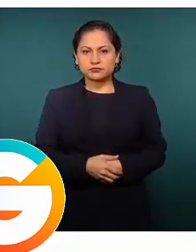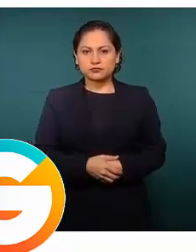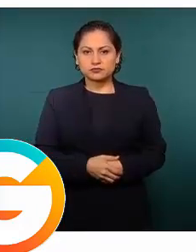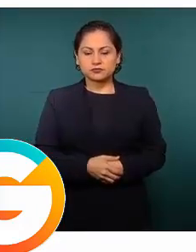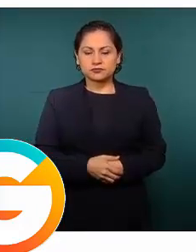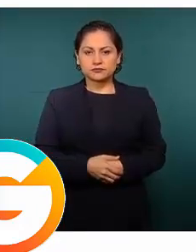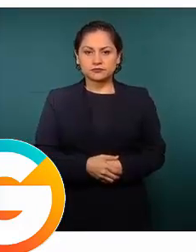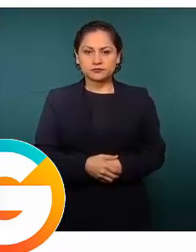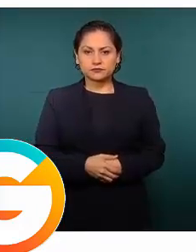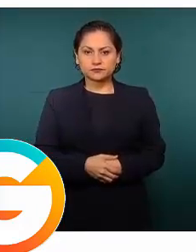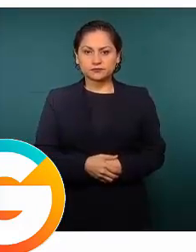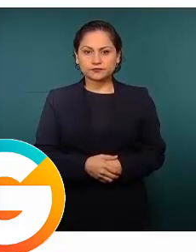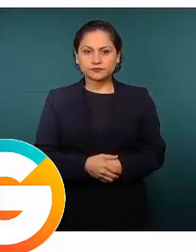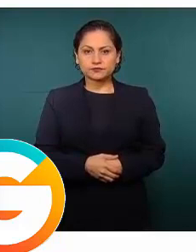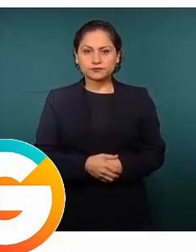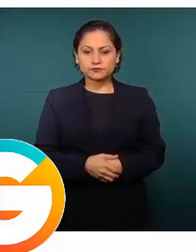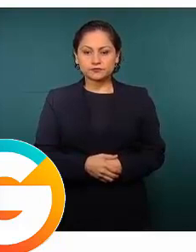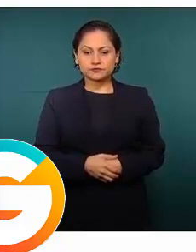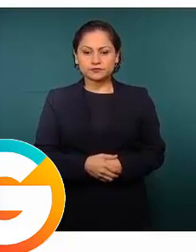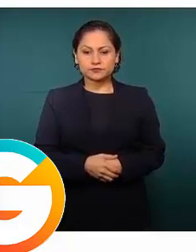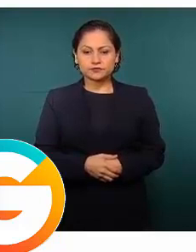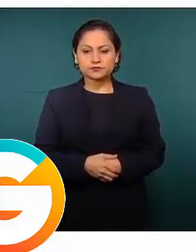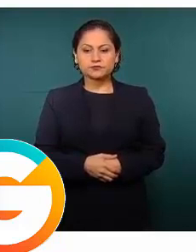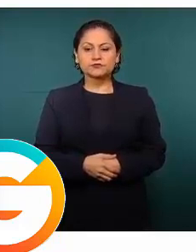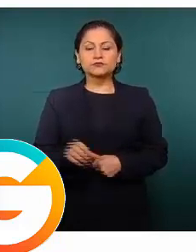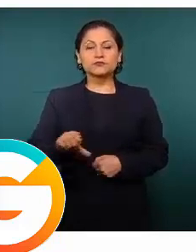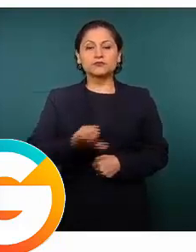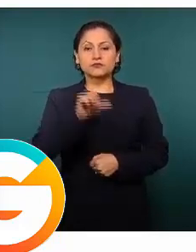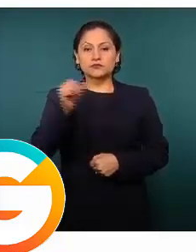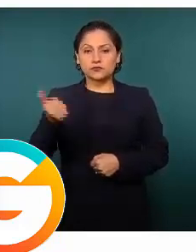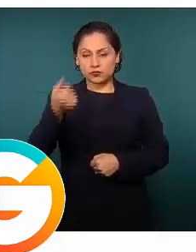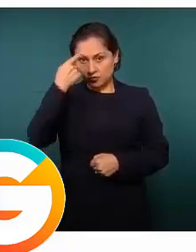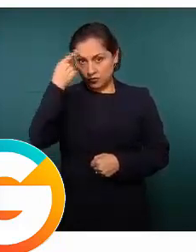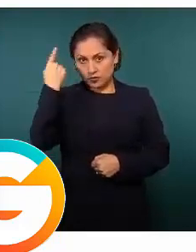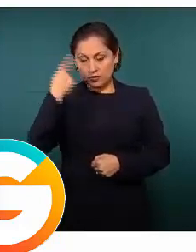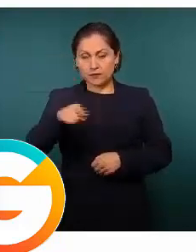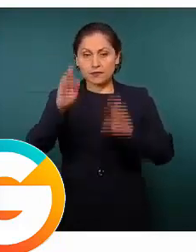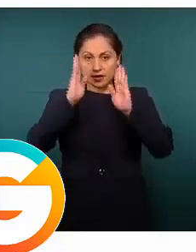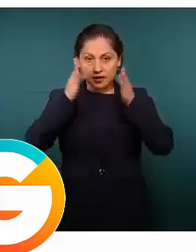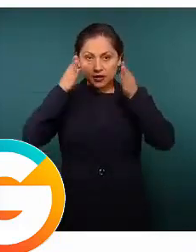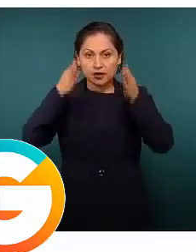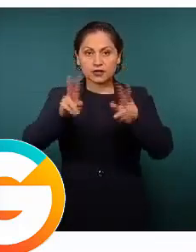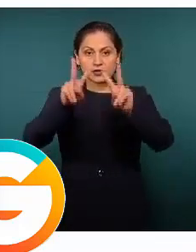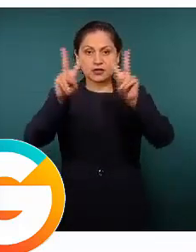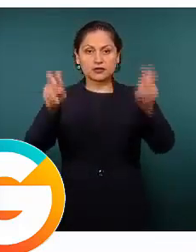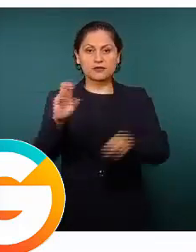favor. En el ámbito de la atención a la emergencia sanitaria COVID-19,